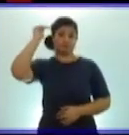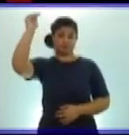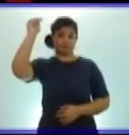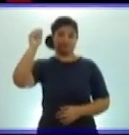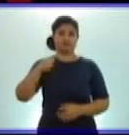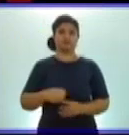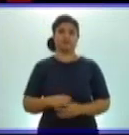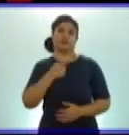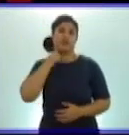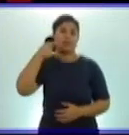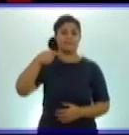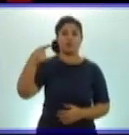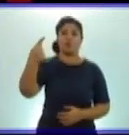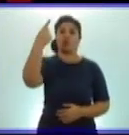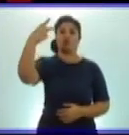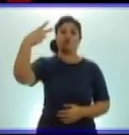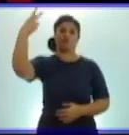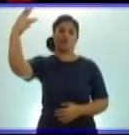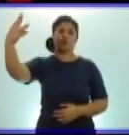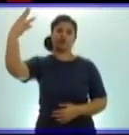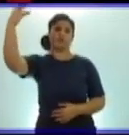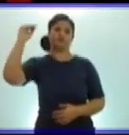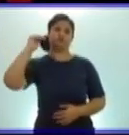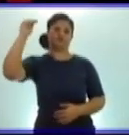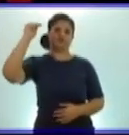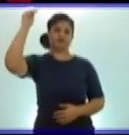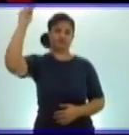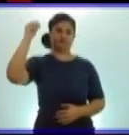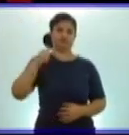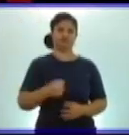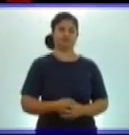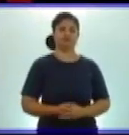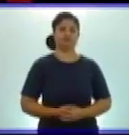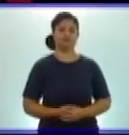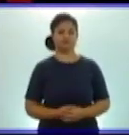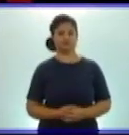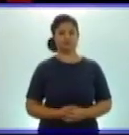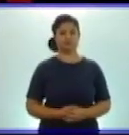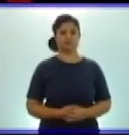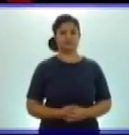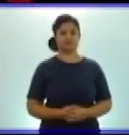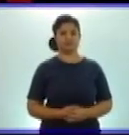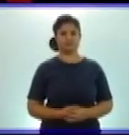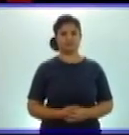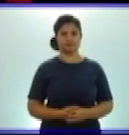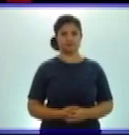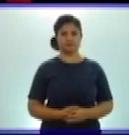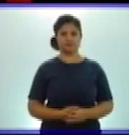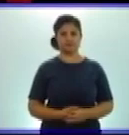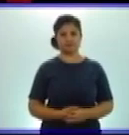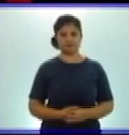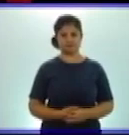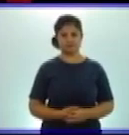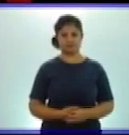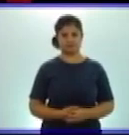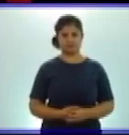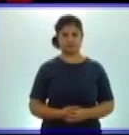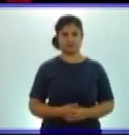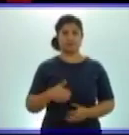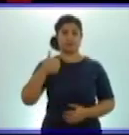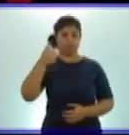.209, inciso B, el antecesor de 53.048, el inciso C,